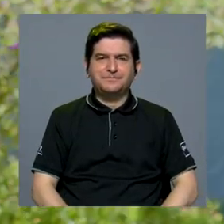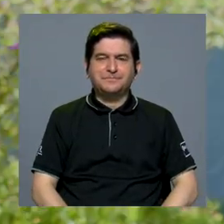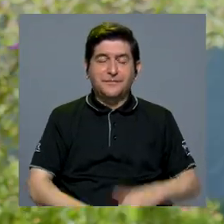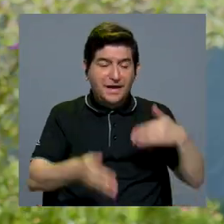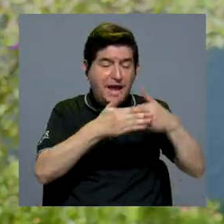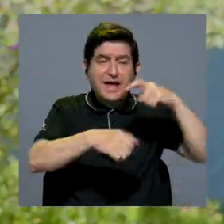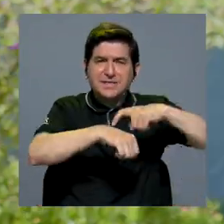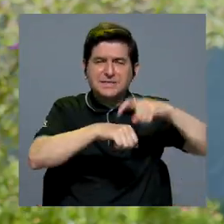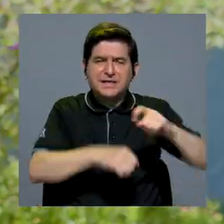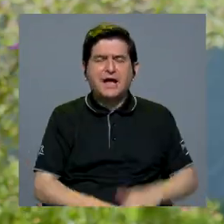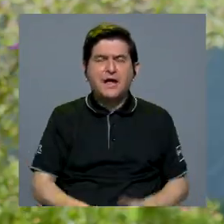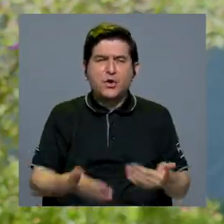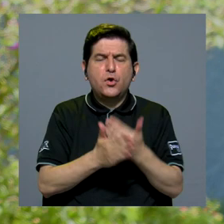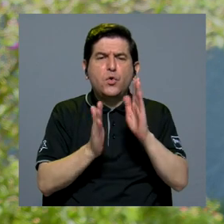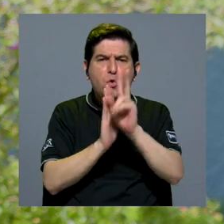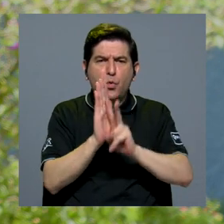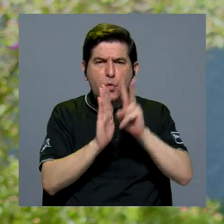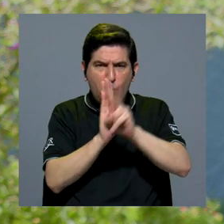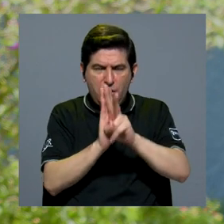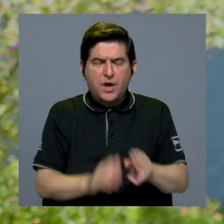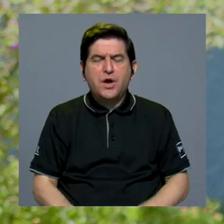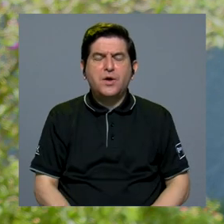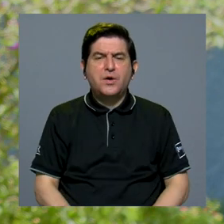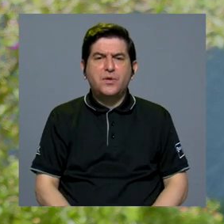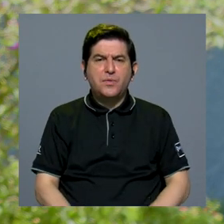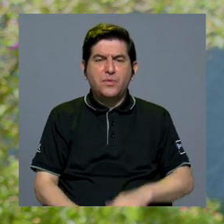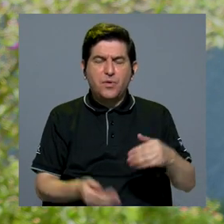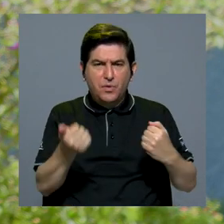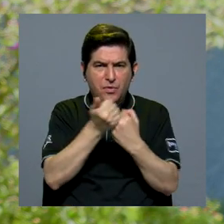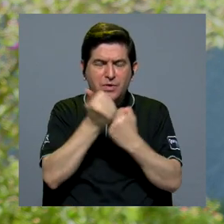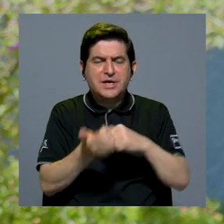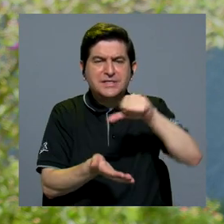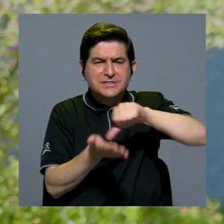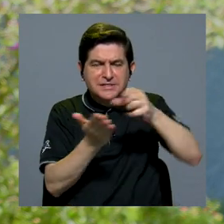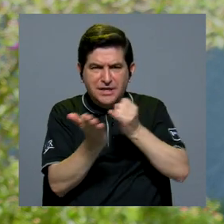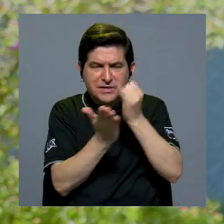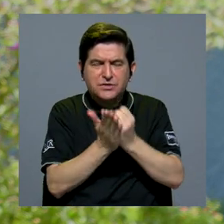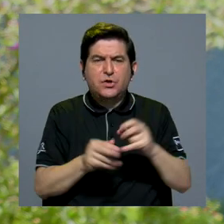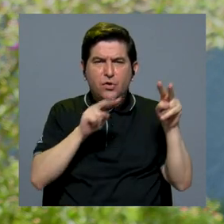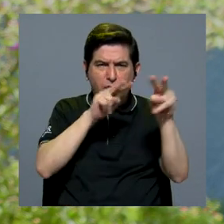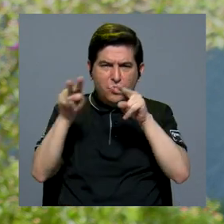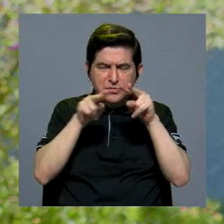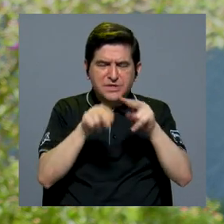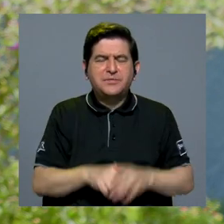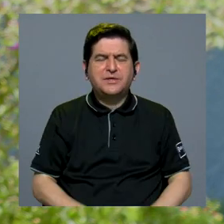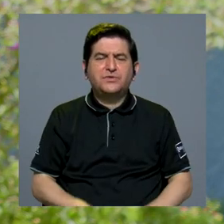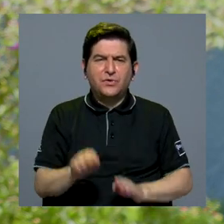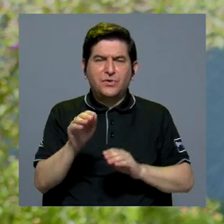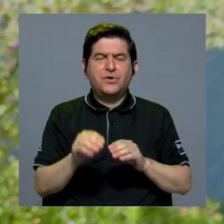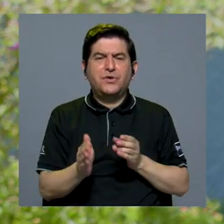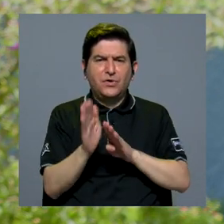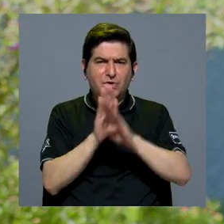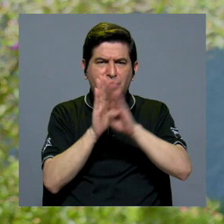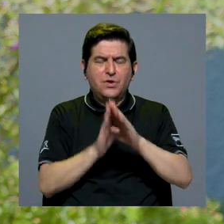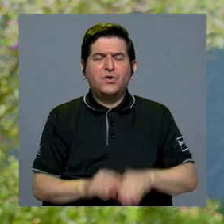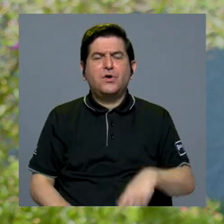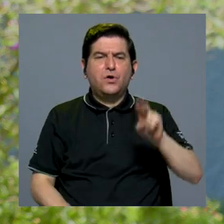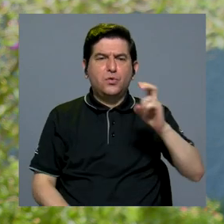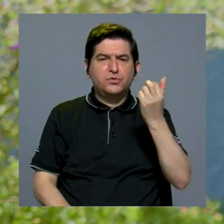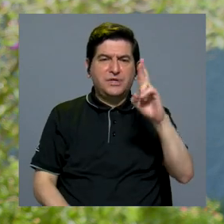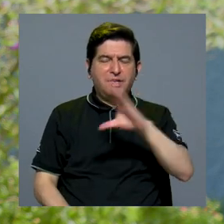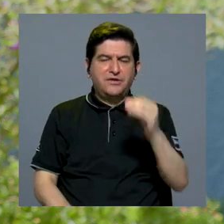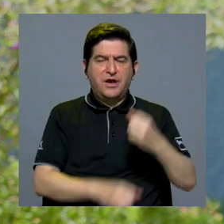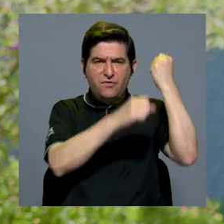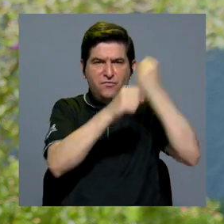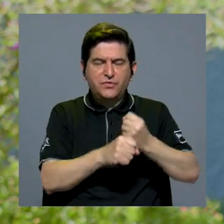Recientemente se estrenó un documental auspiciado por el Centro de Investigación Observatorio del Desarrollo de la UCR y la Fundación Conrata de Nahuer,